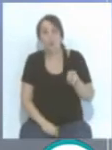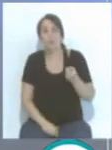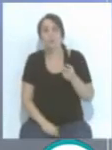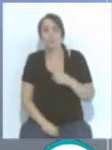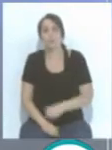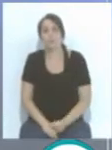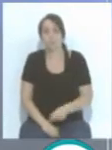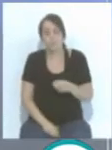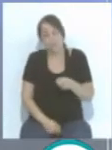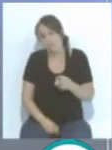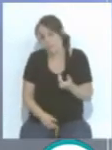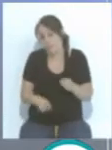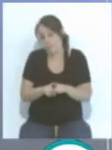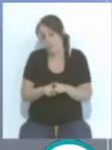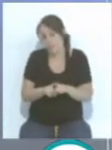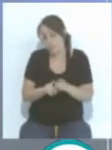línea.